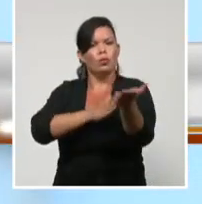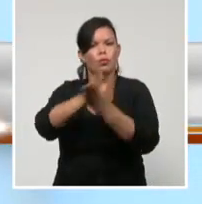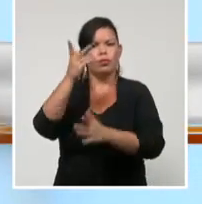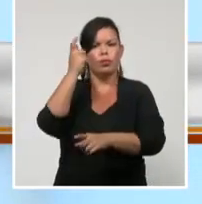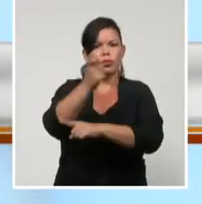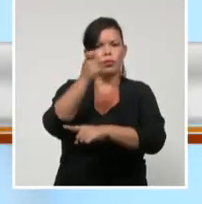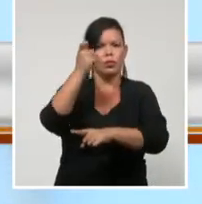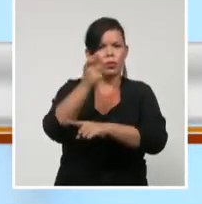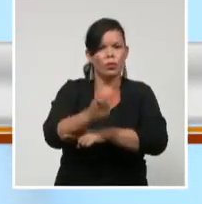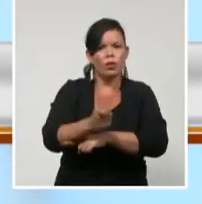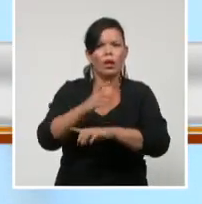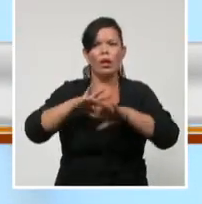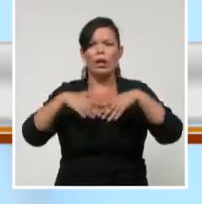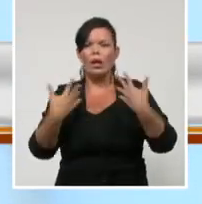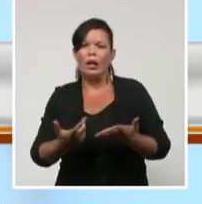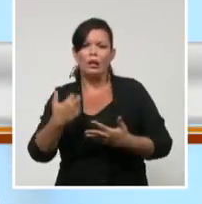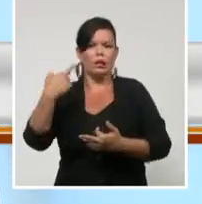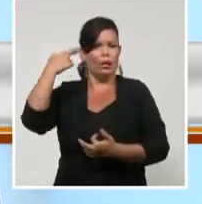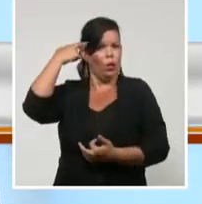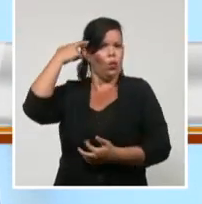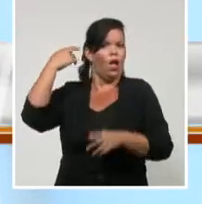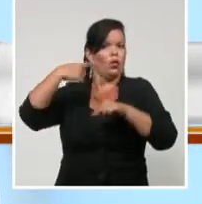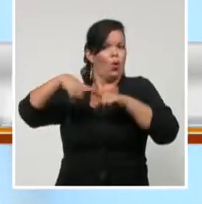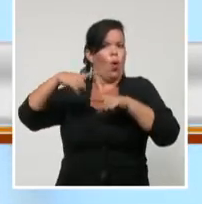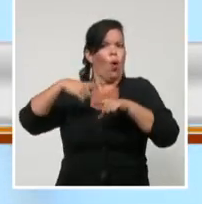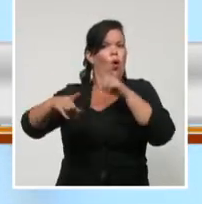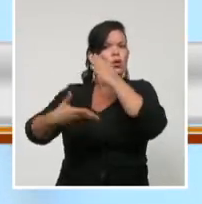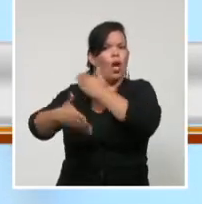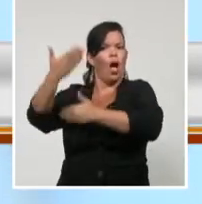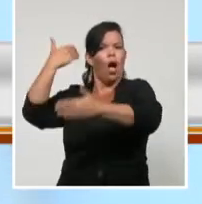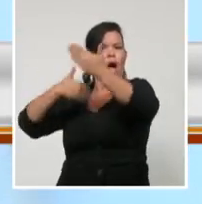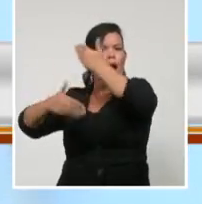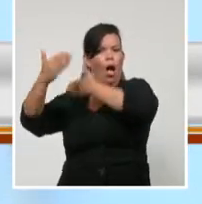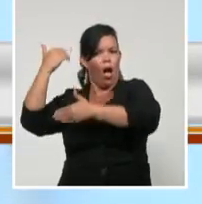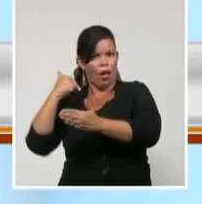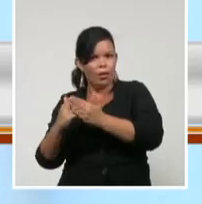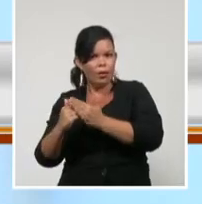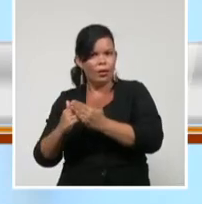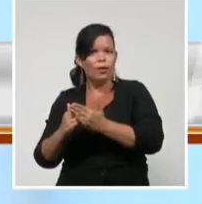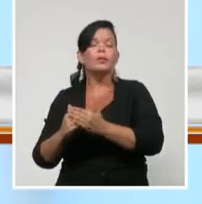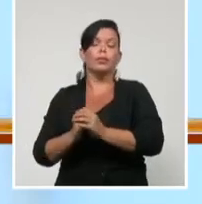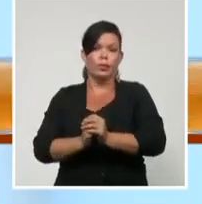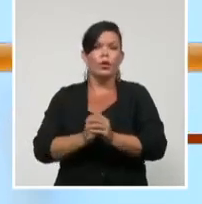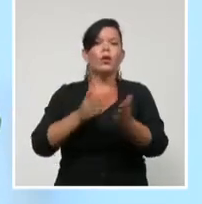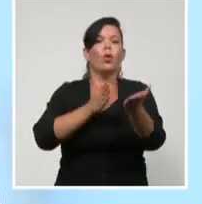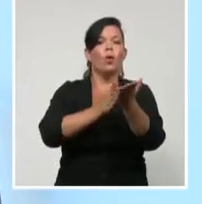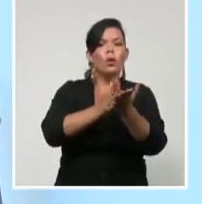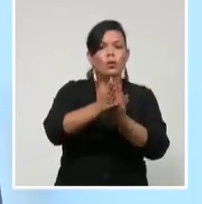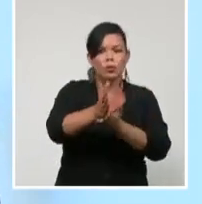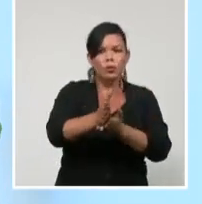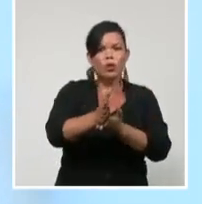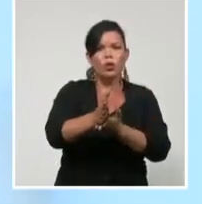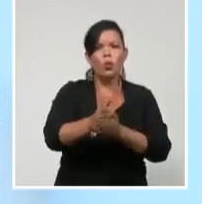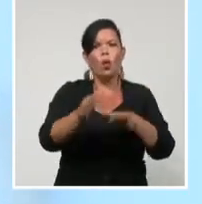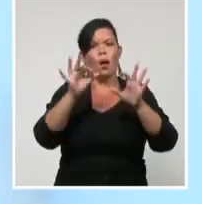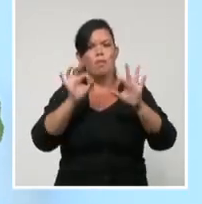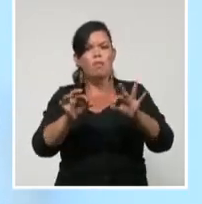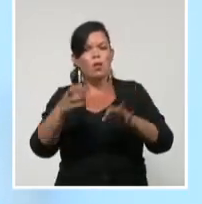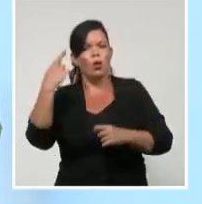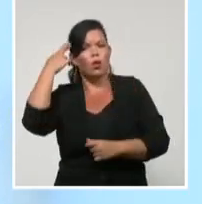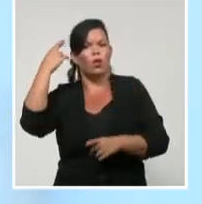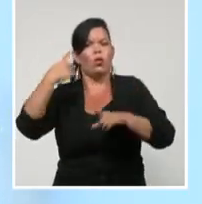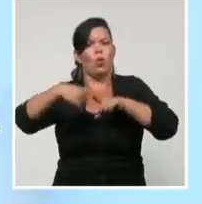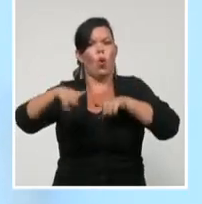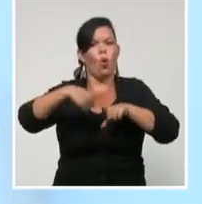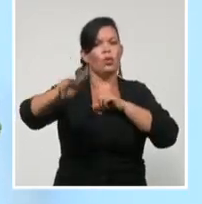en la sistematización de los contenidos, que nosotros trabajamos en emisiones televisivas junto a los compañeros del Ministerio de Educación